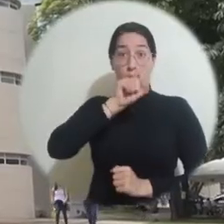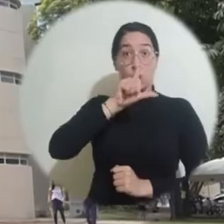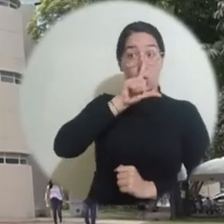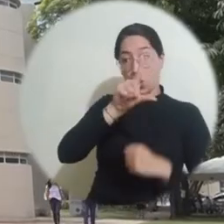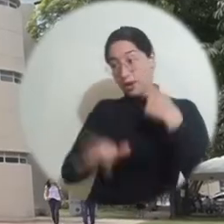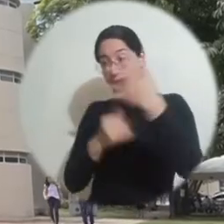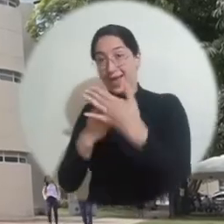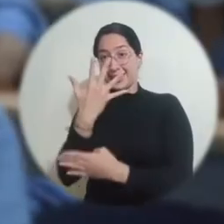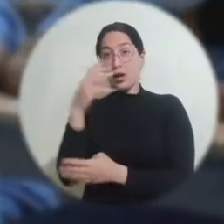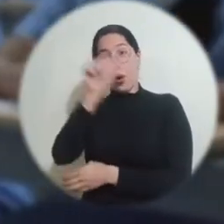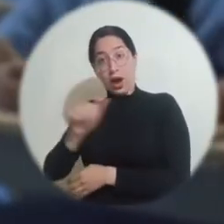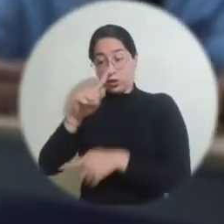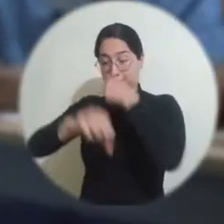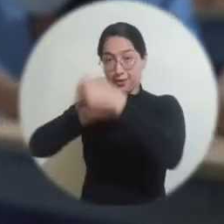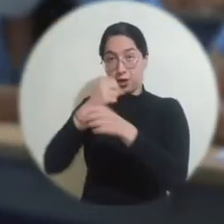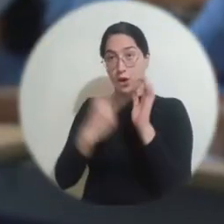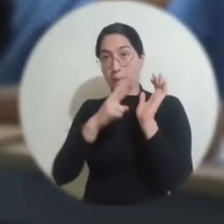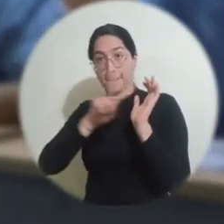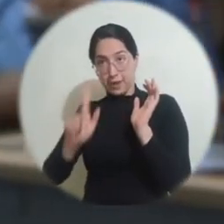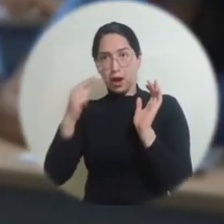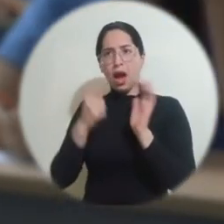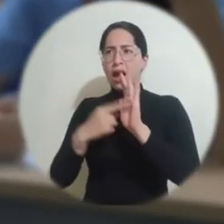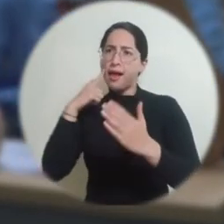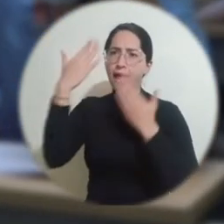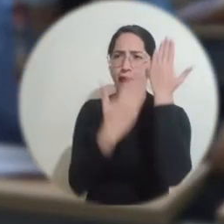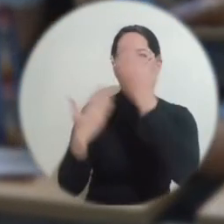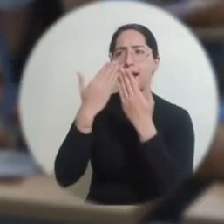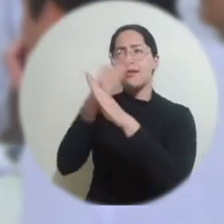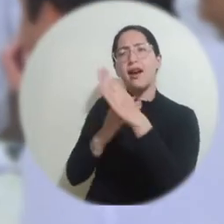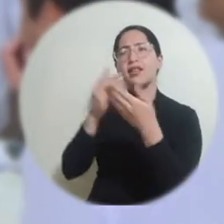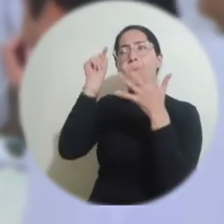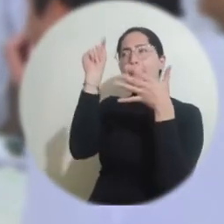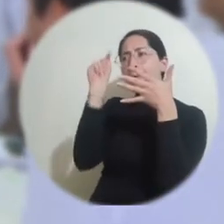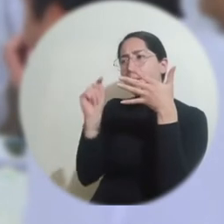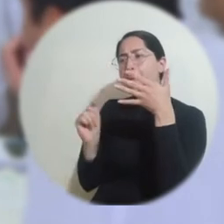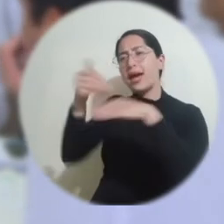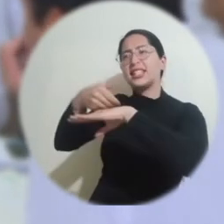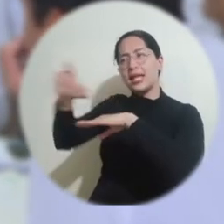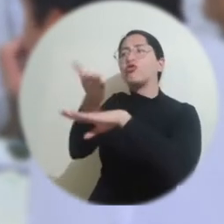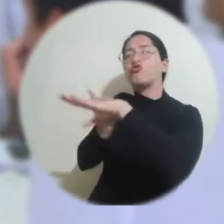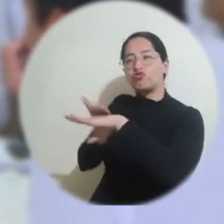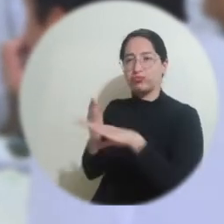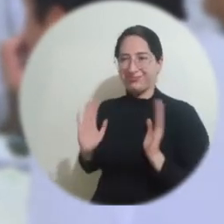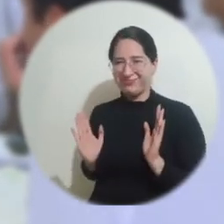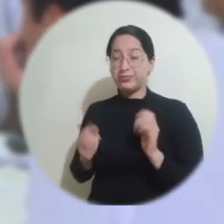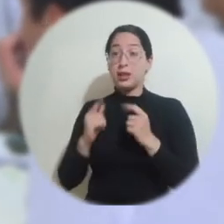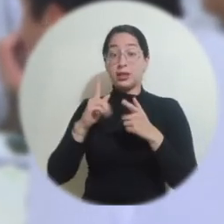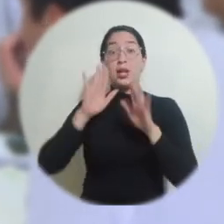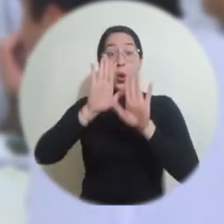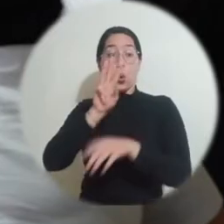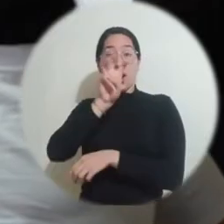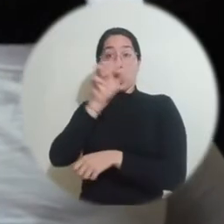carga de documentos. Entre el 11 de julio y el 5 de agosto de 2022 se realizará el análisis de requisitos mínimos habilitantes.